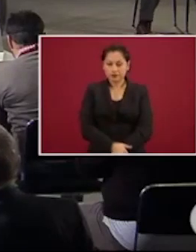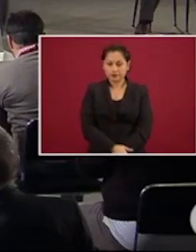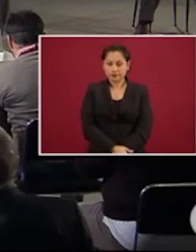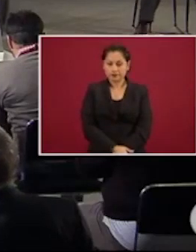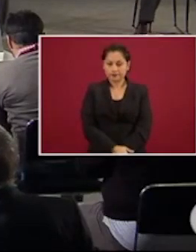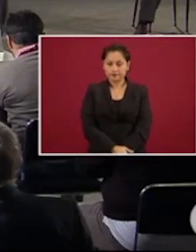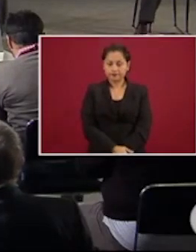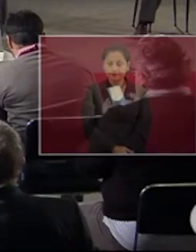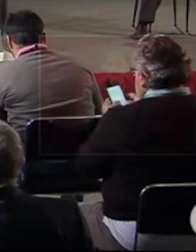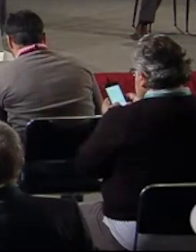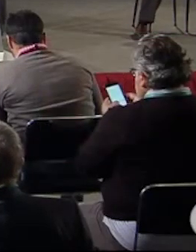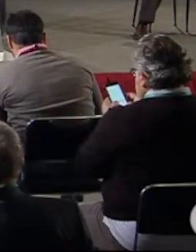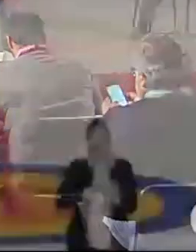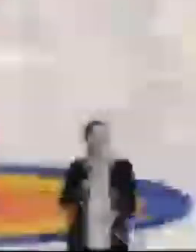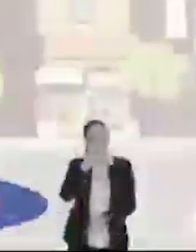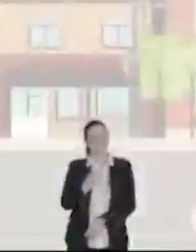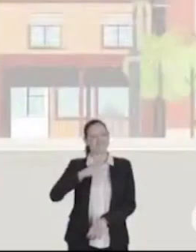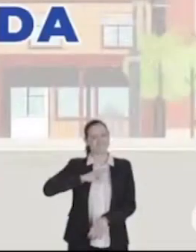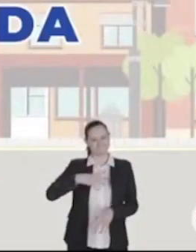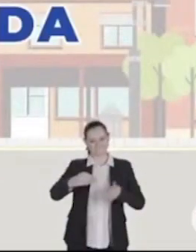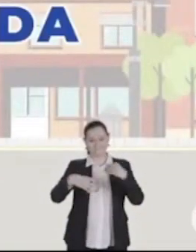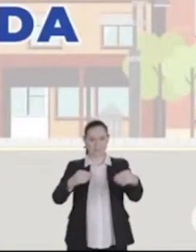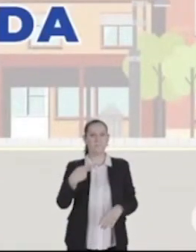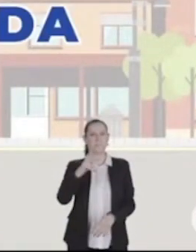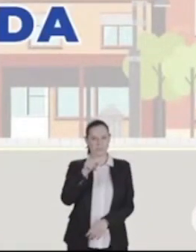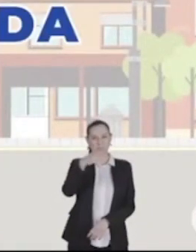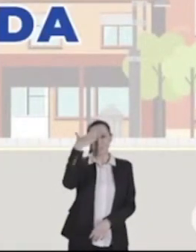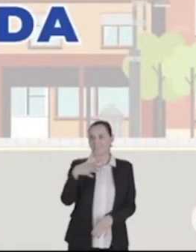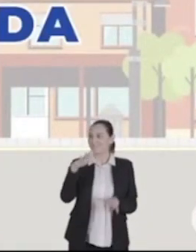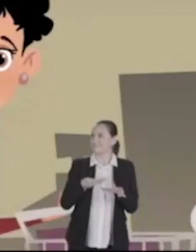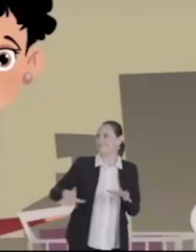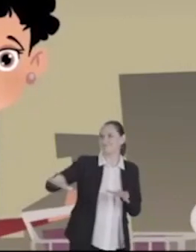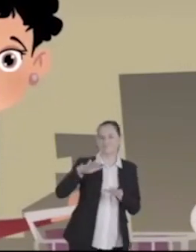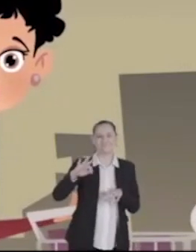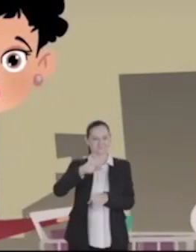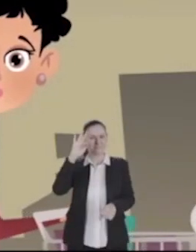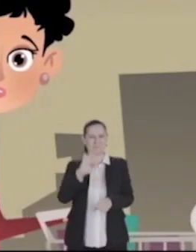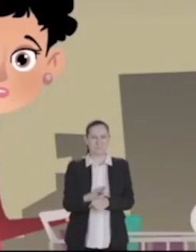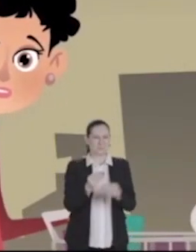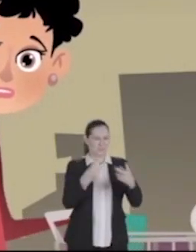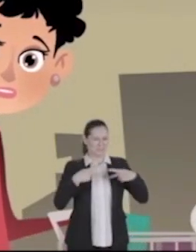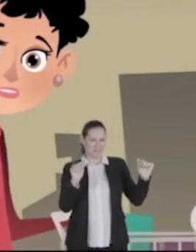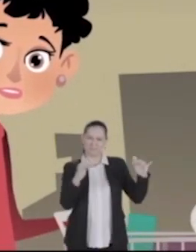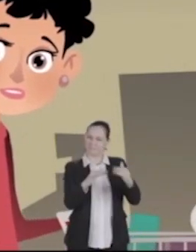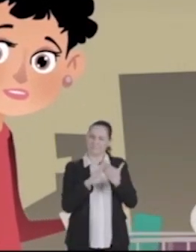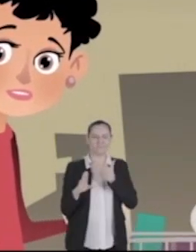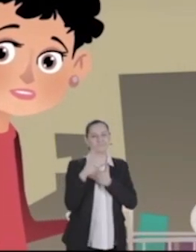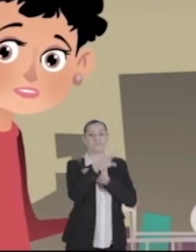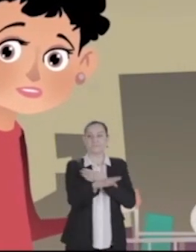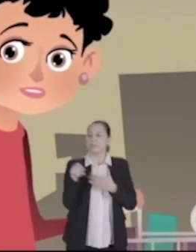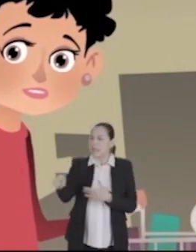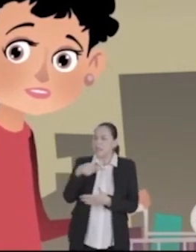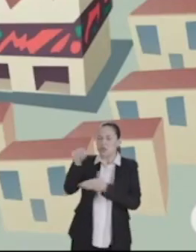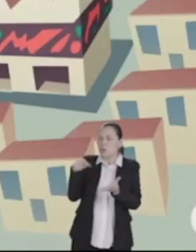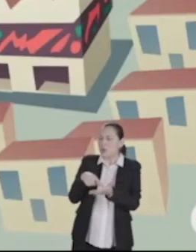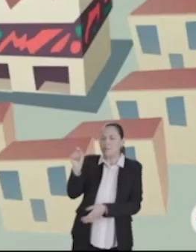Inició la fase 2 del COVID-19, pero ya sabes, tu barrio te respalda. Evita grandes concentraciones, compra